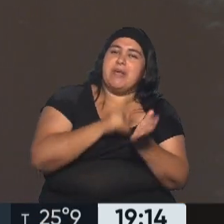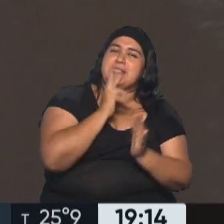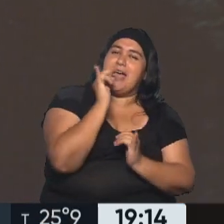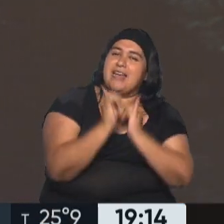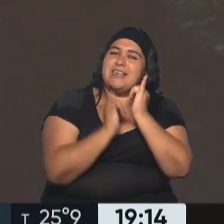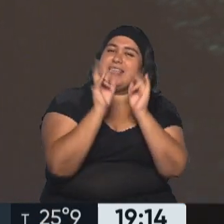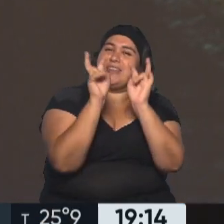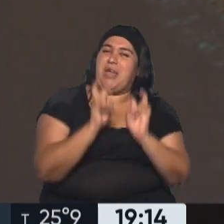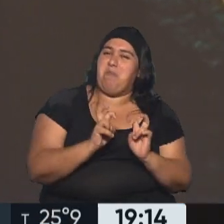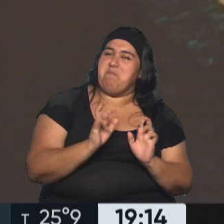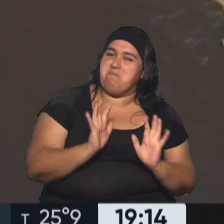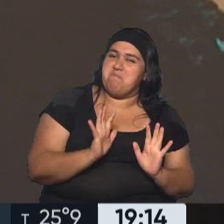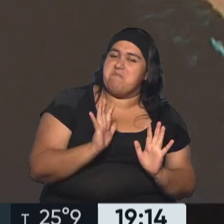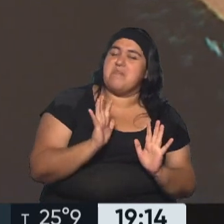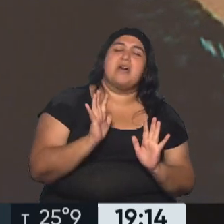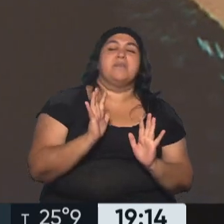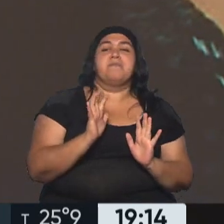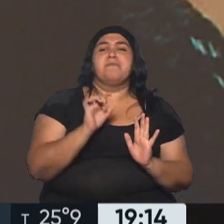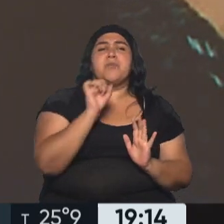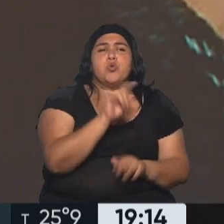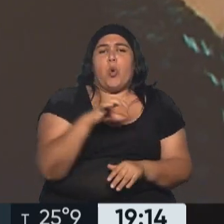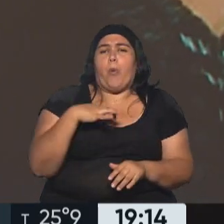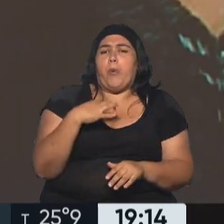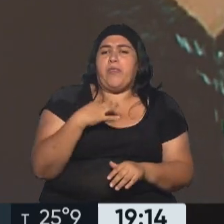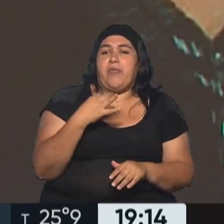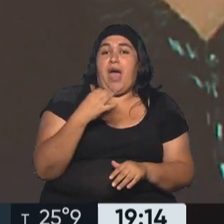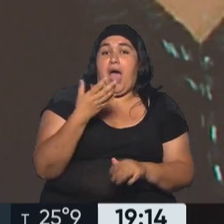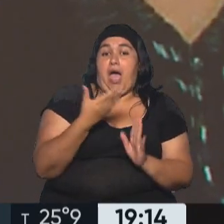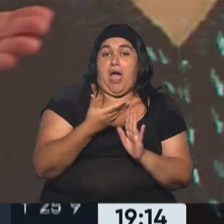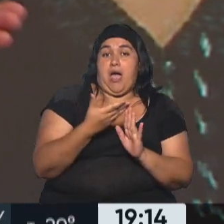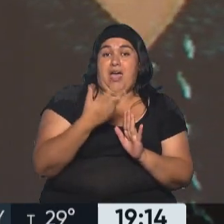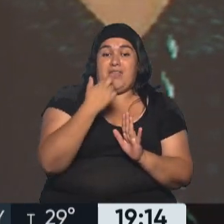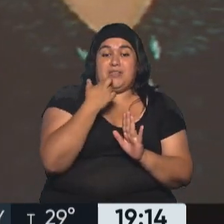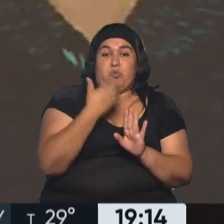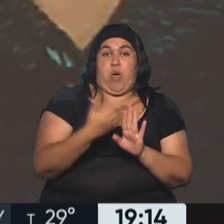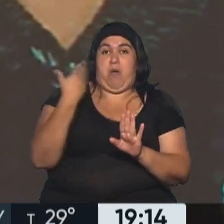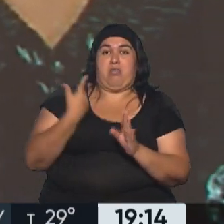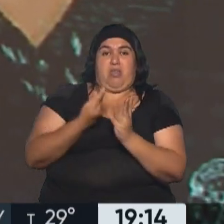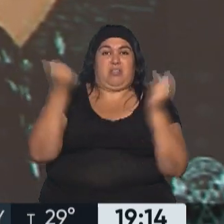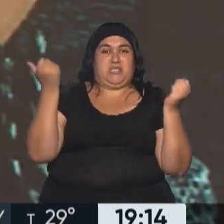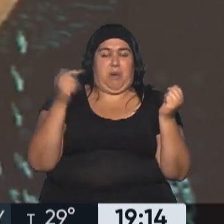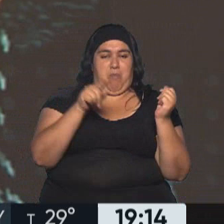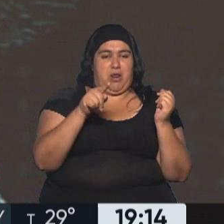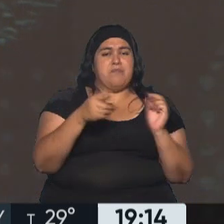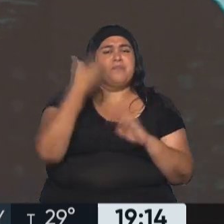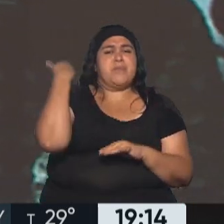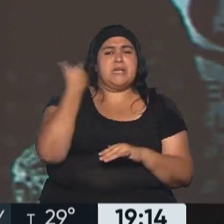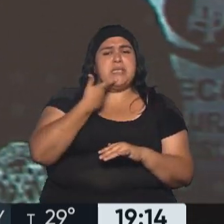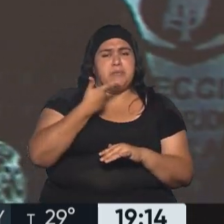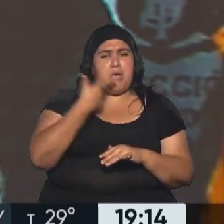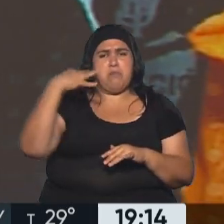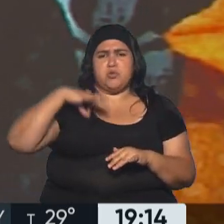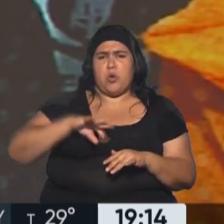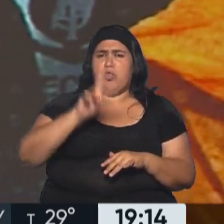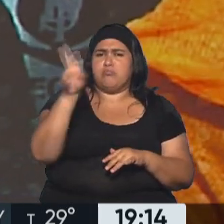Ella se fue... A ver, ¿cómo era la vida de Betiana antes de desaparecer? Hasta septiembre del año pasado tenía un trabajo importante, ganaba